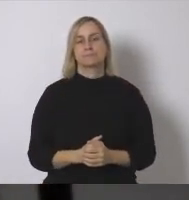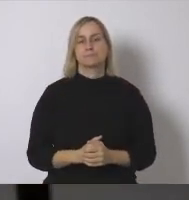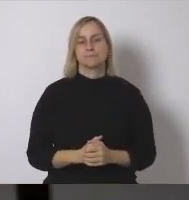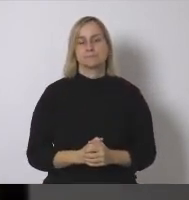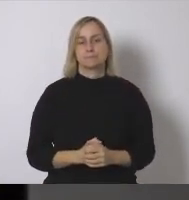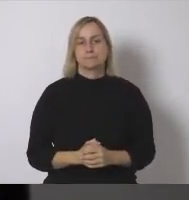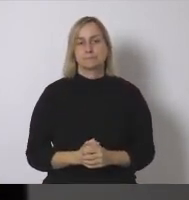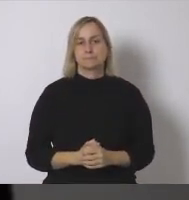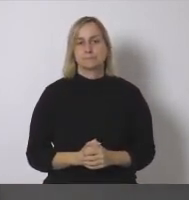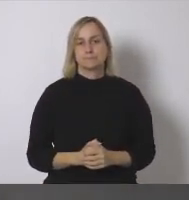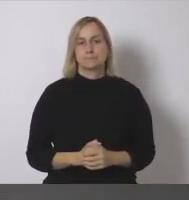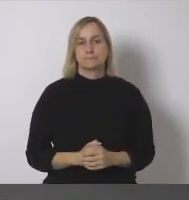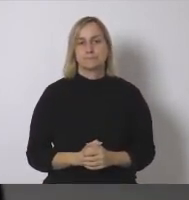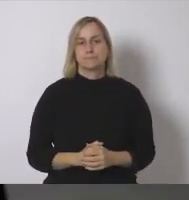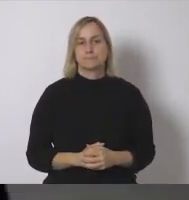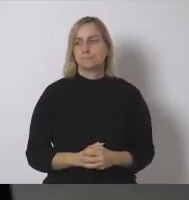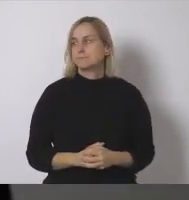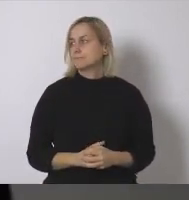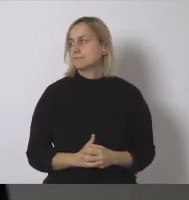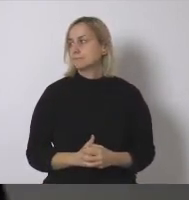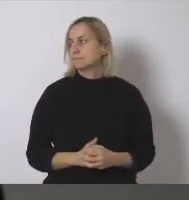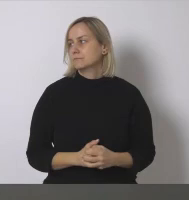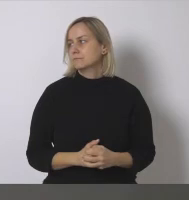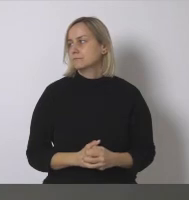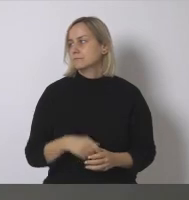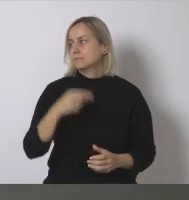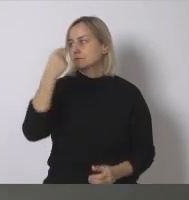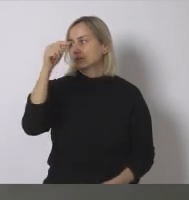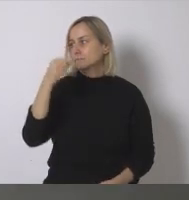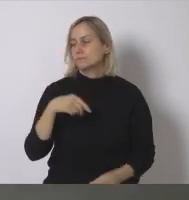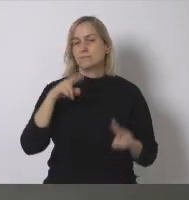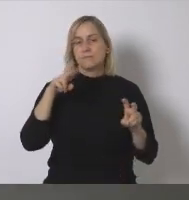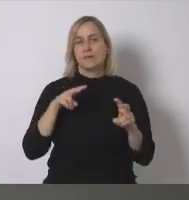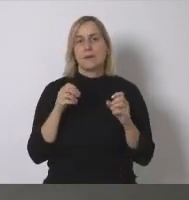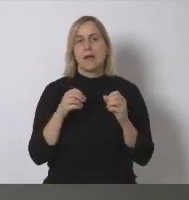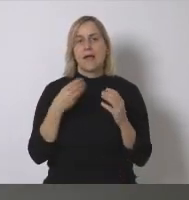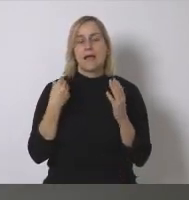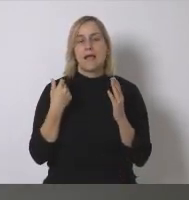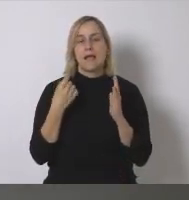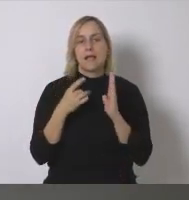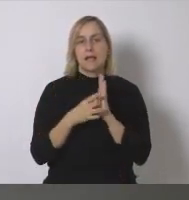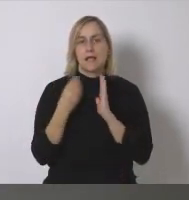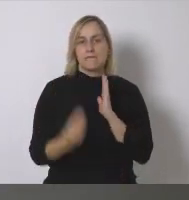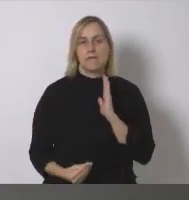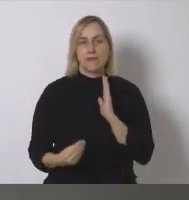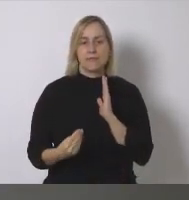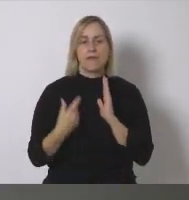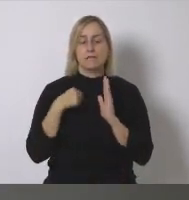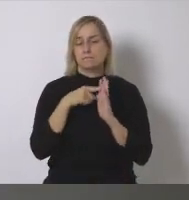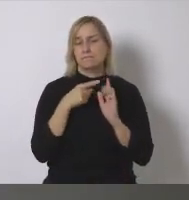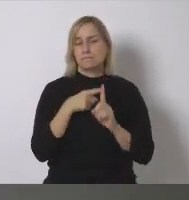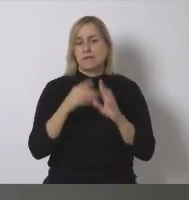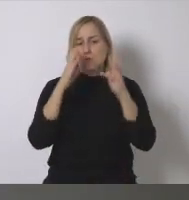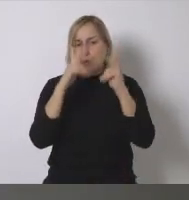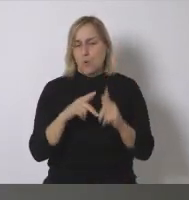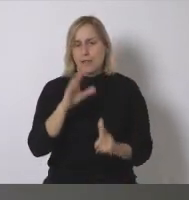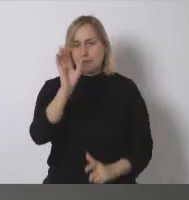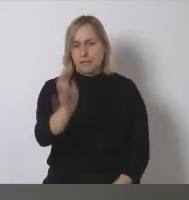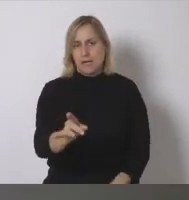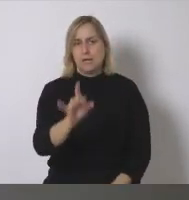temas de a ver había apuntado aquí y había hecho algunas anotaciones el tema de la eficiencia por supuesto que está tenida en cuenta de hecho las